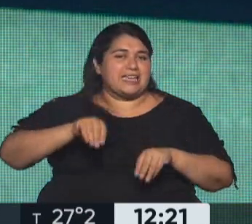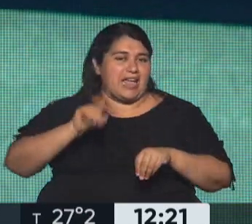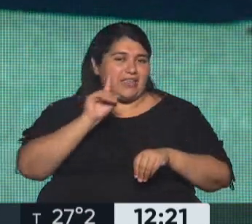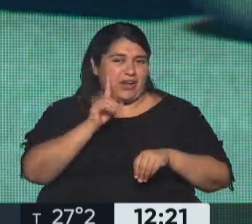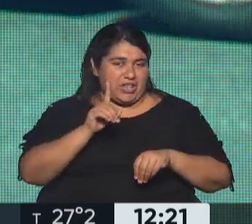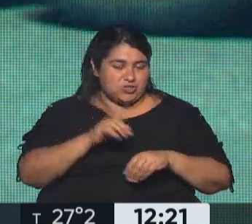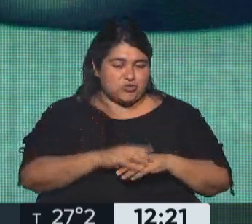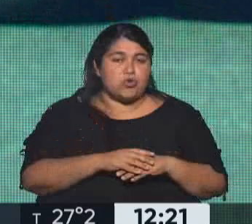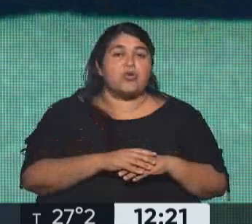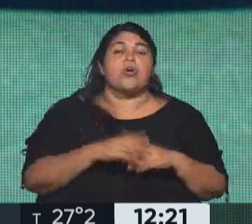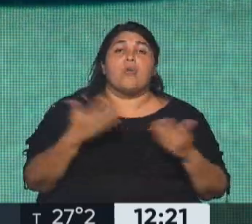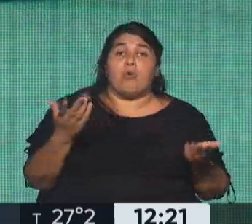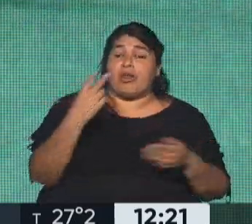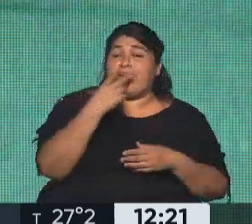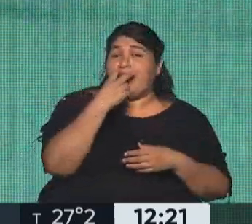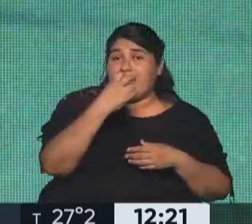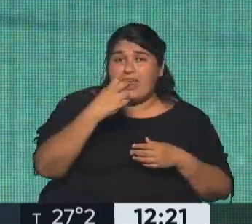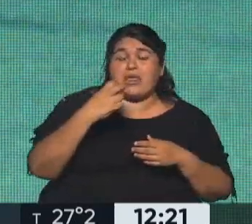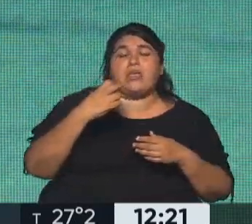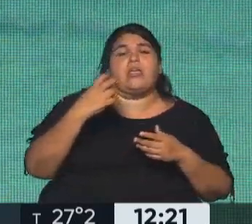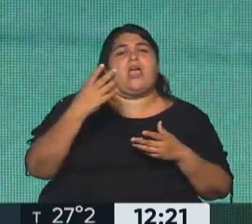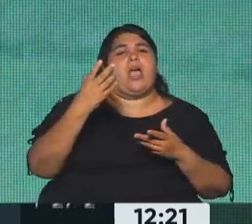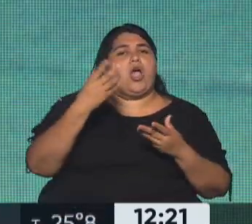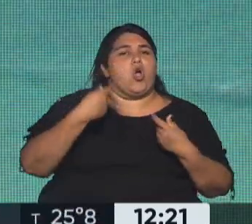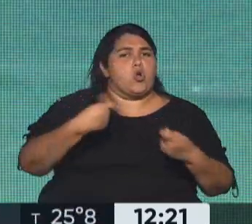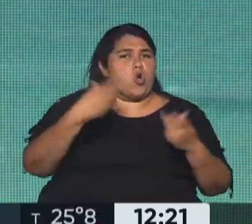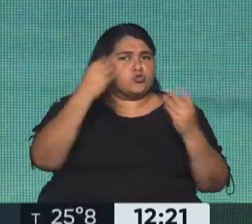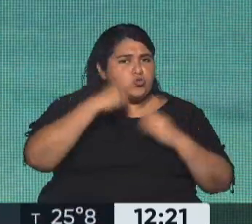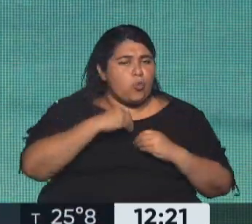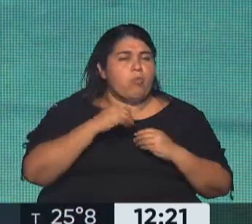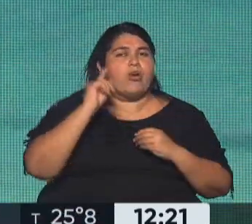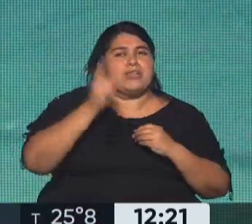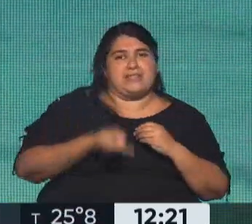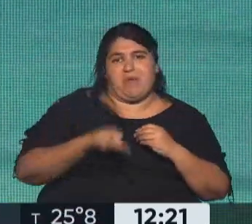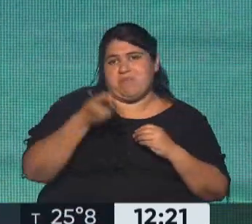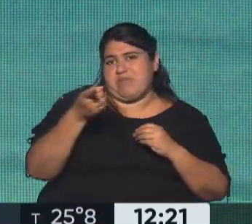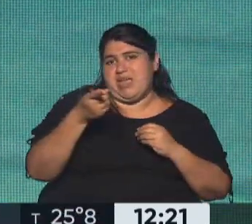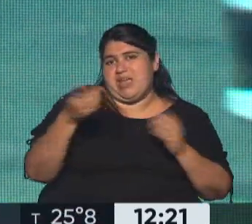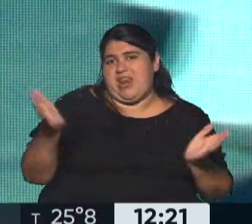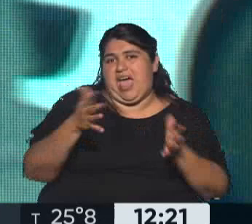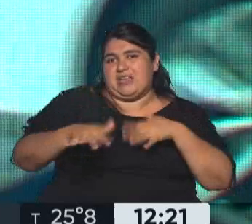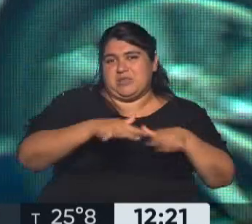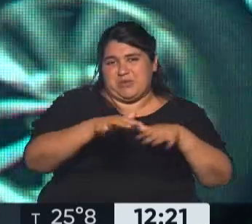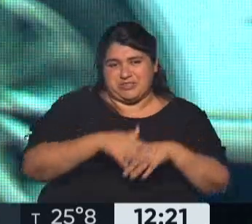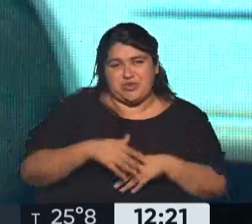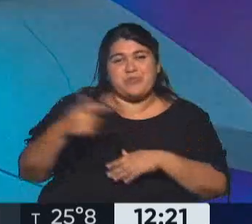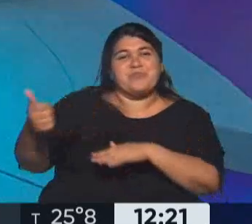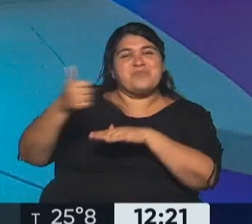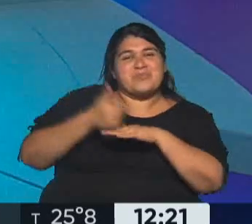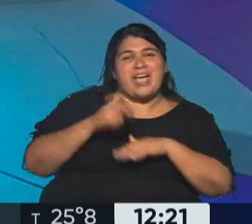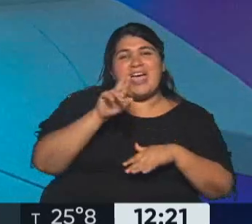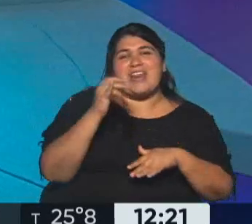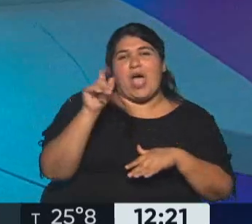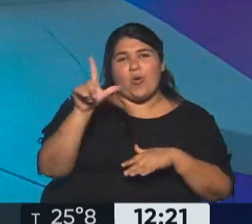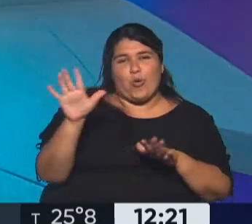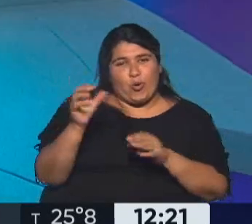el aumento del consumo de energía relacionado con la ola de calor, pero también con la reactivación económica. Para hablar de este tema, estamos con Raúl de la Torre.